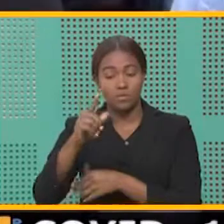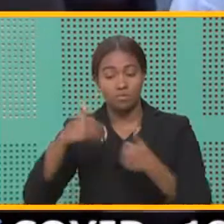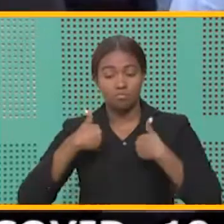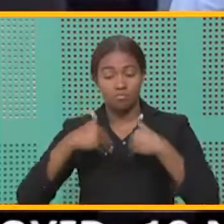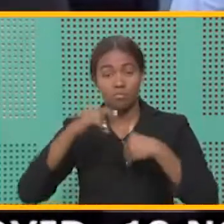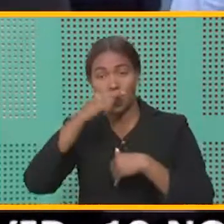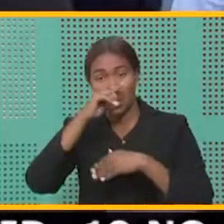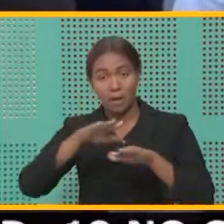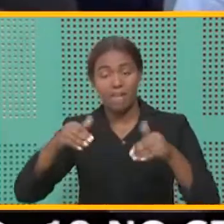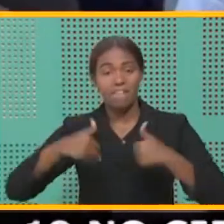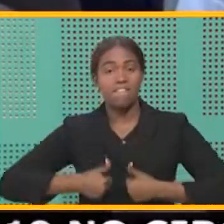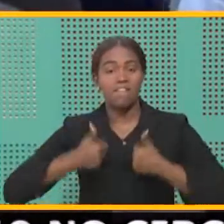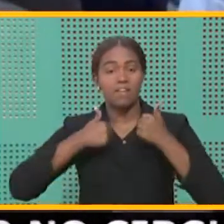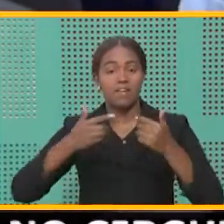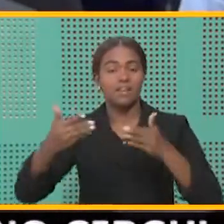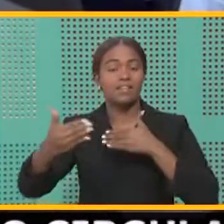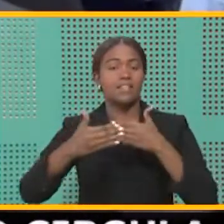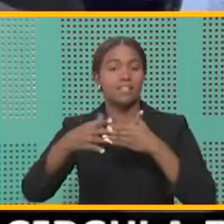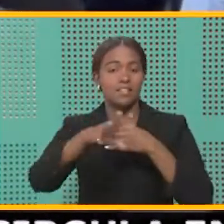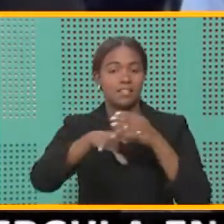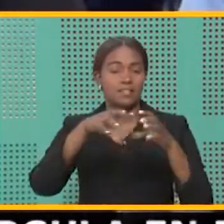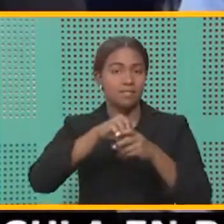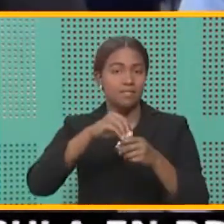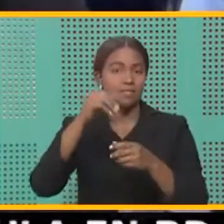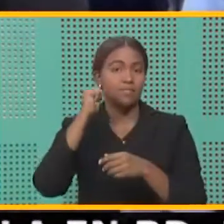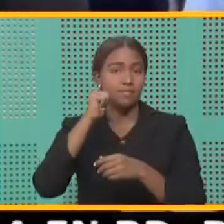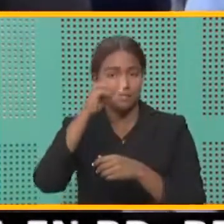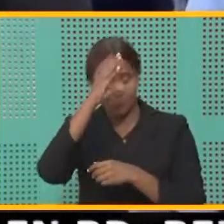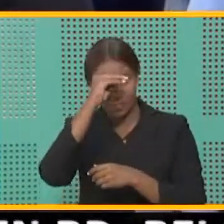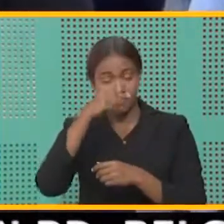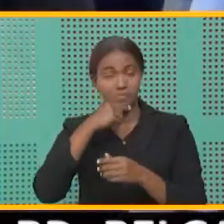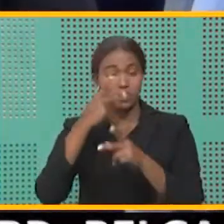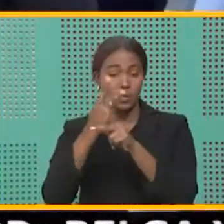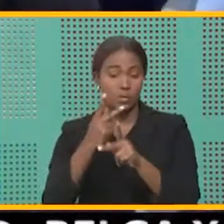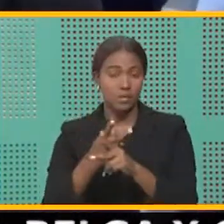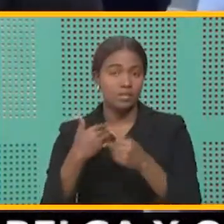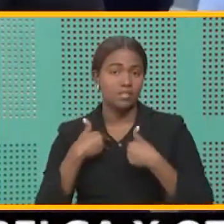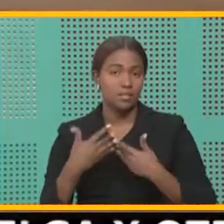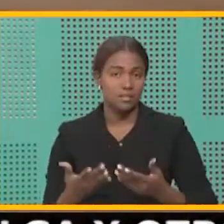vive en el mismo edificio donde reside el menor bajo cuarentena.